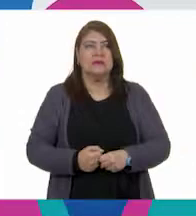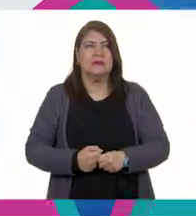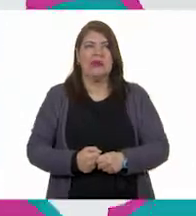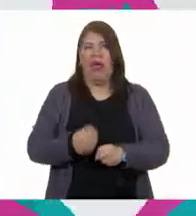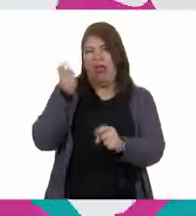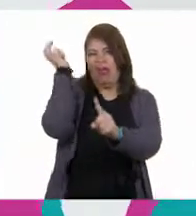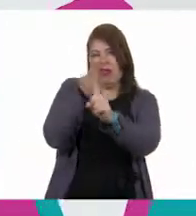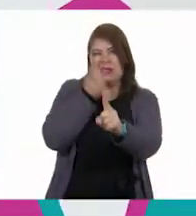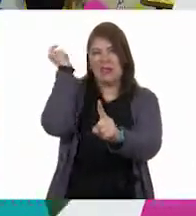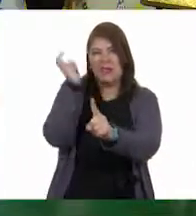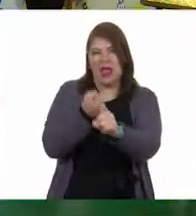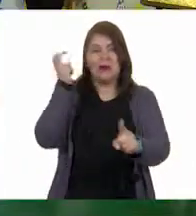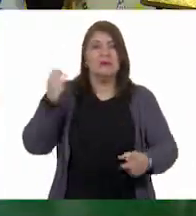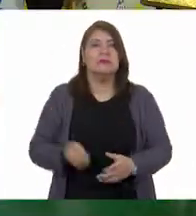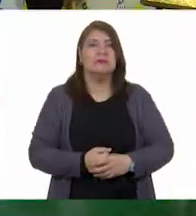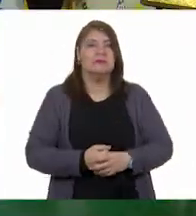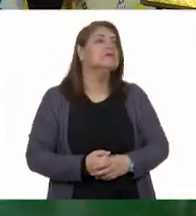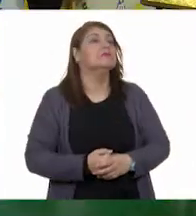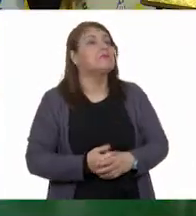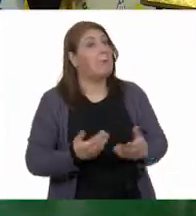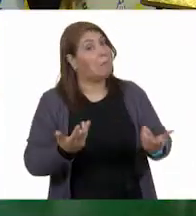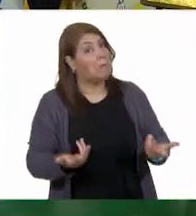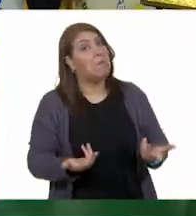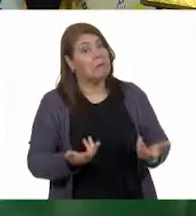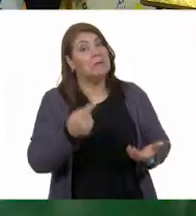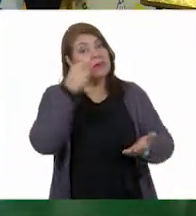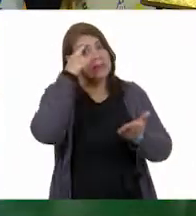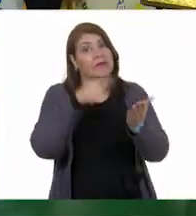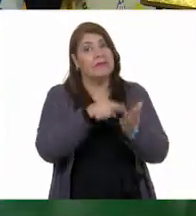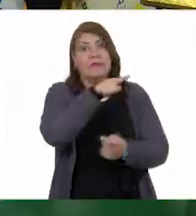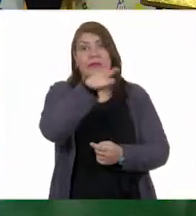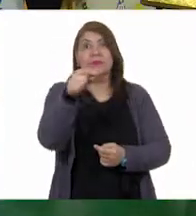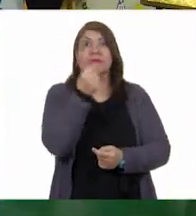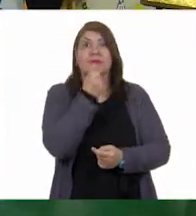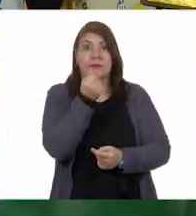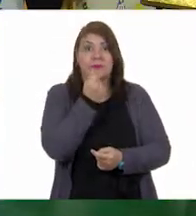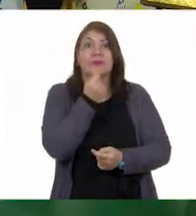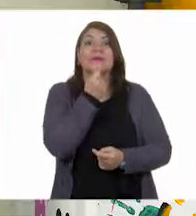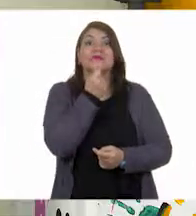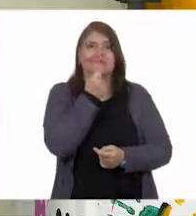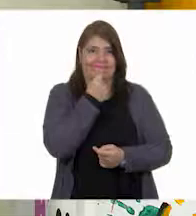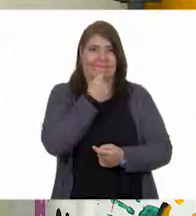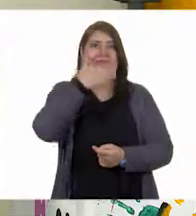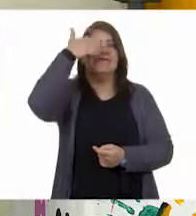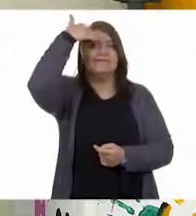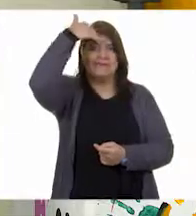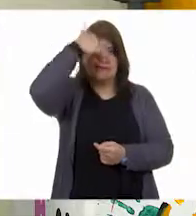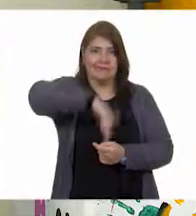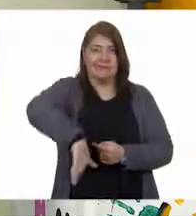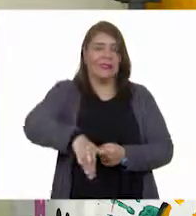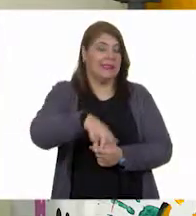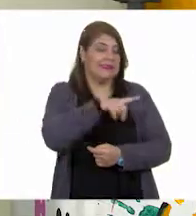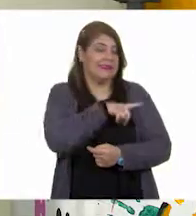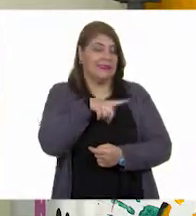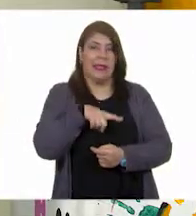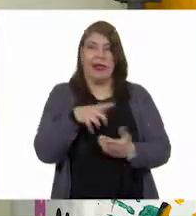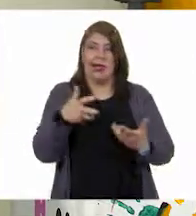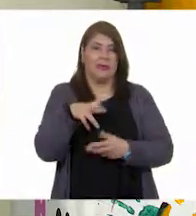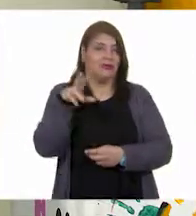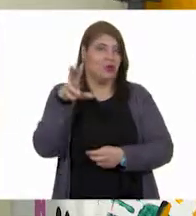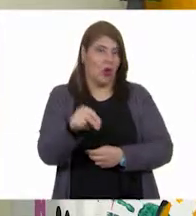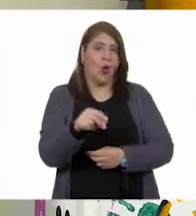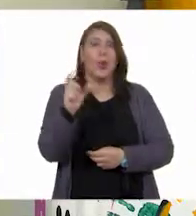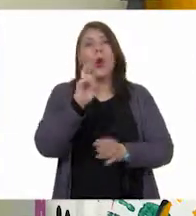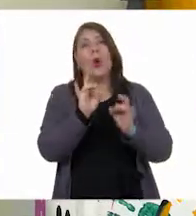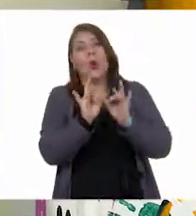¡Criticar! Ajá. Ok. Creo que las niñas y los niños tienen muy claro qué es lo que no se debe